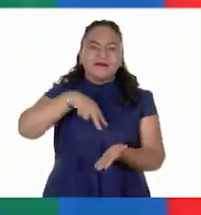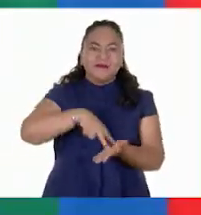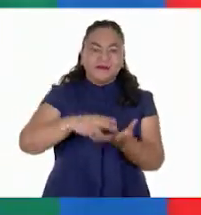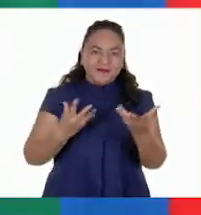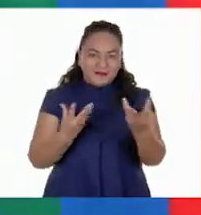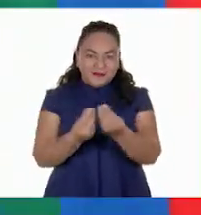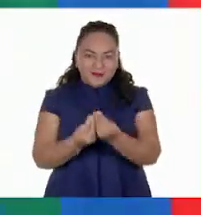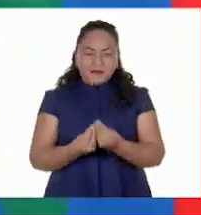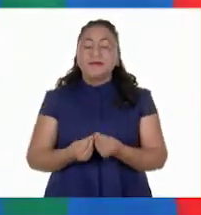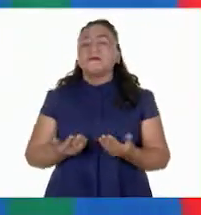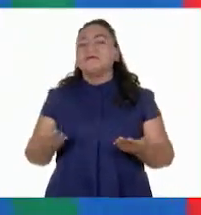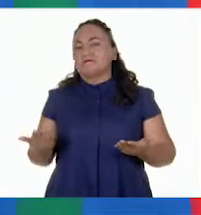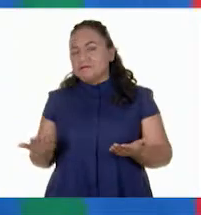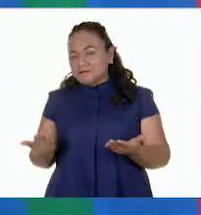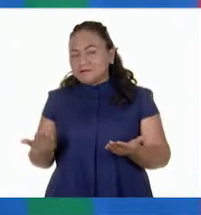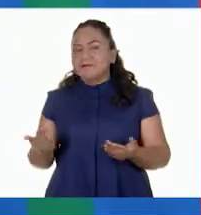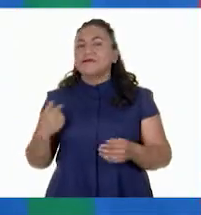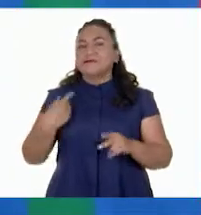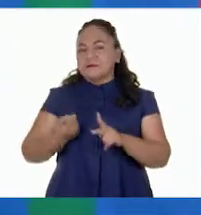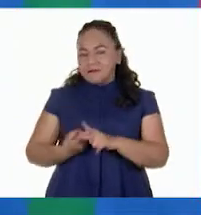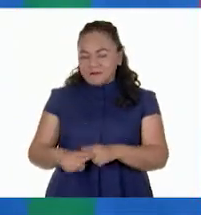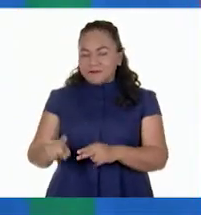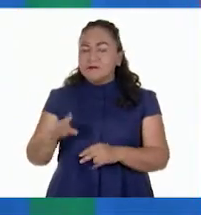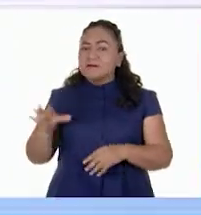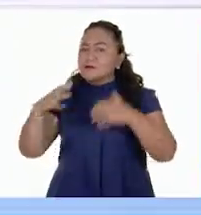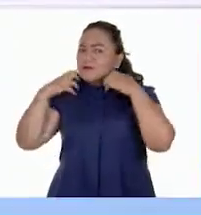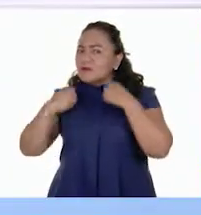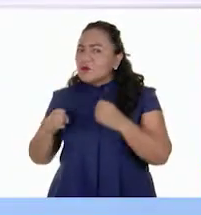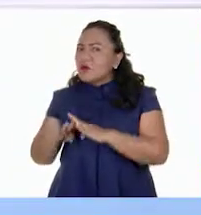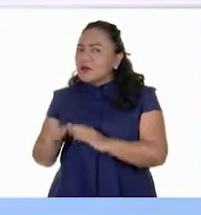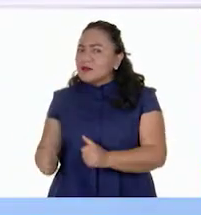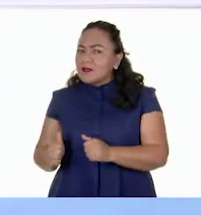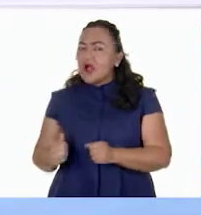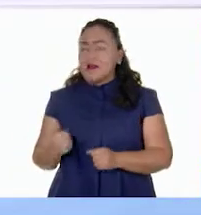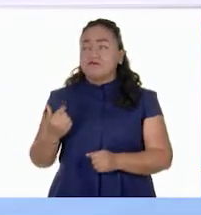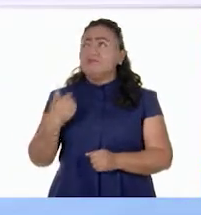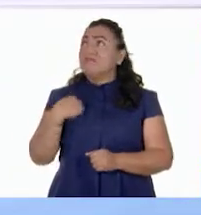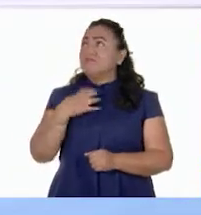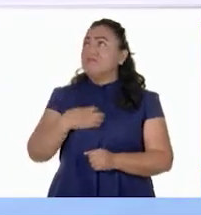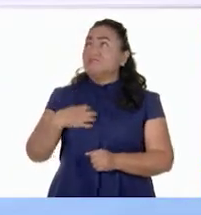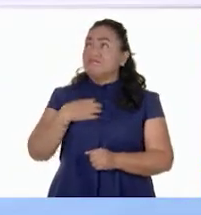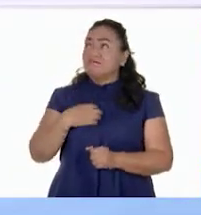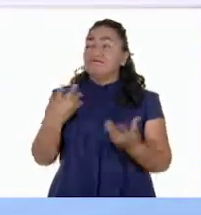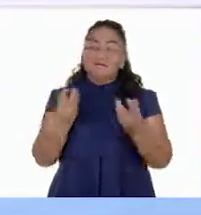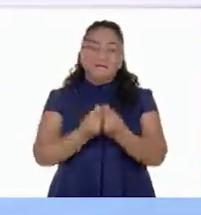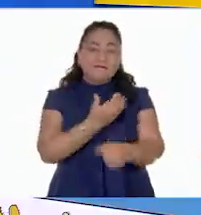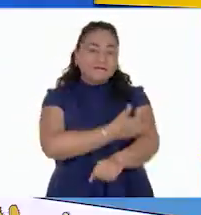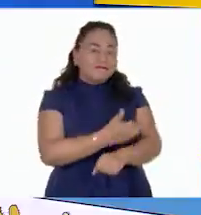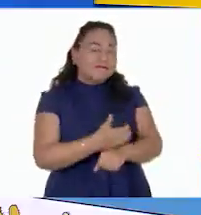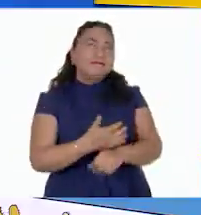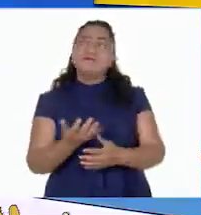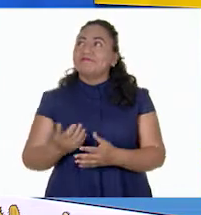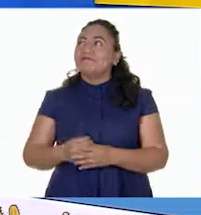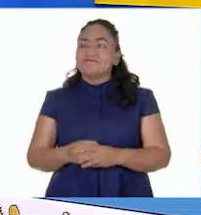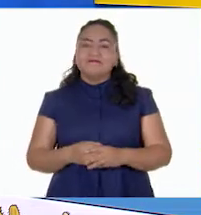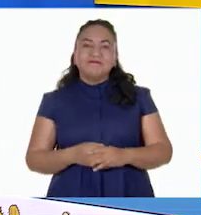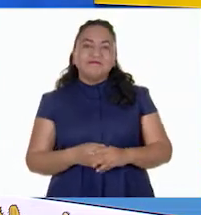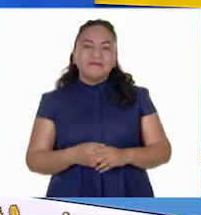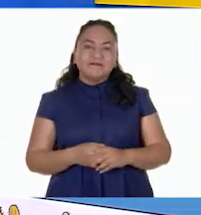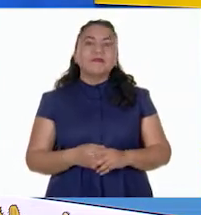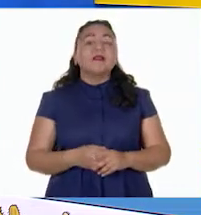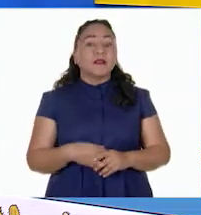Bueno, pues ahora sí, iniciamos. Ale, ¿cómo estás? Pues muy contenta de acompañarlos. Muy bien.